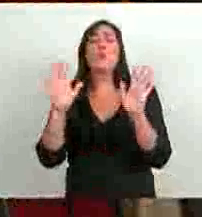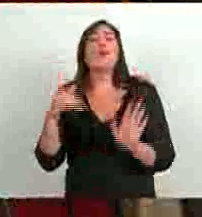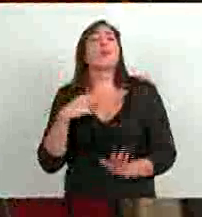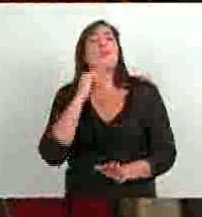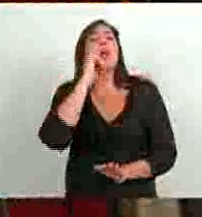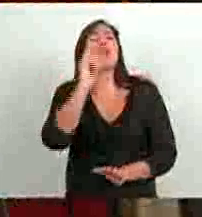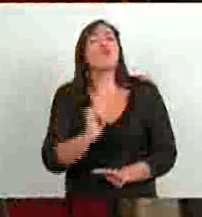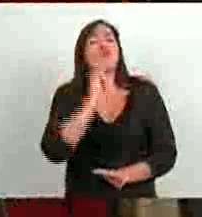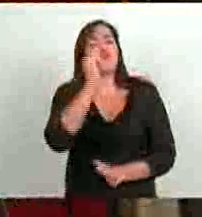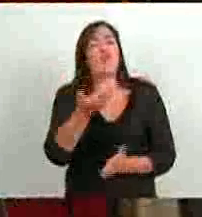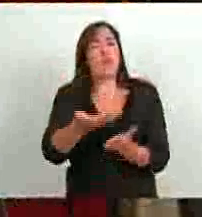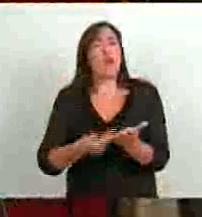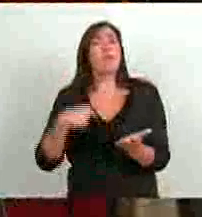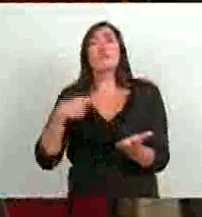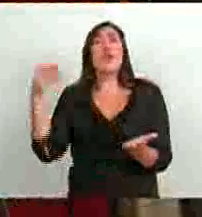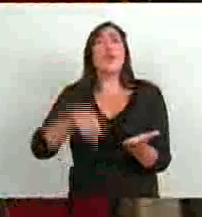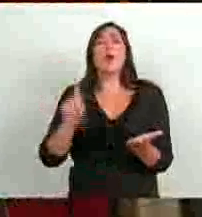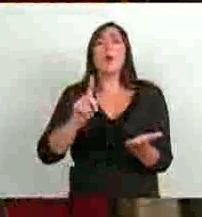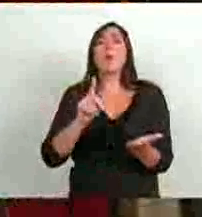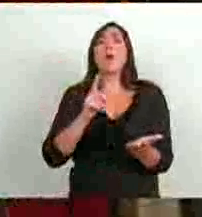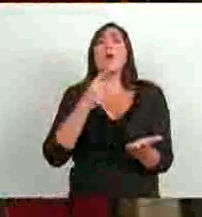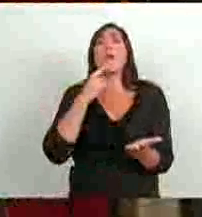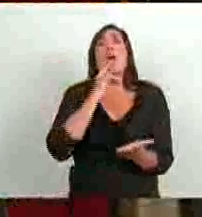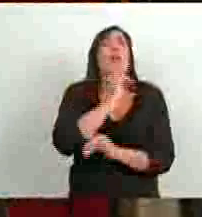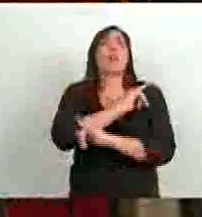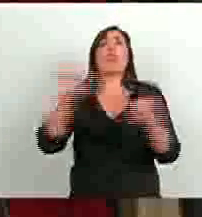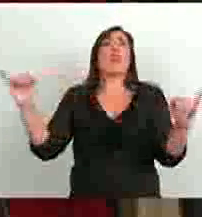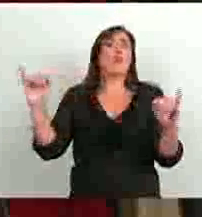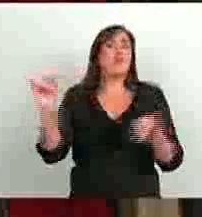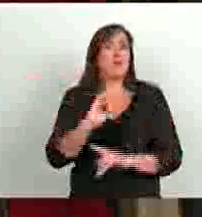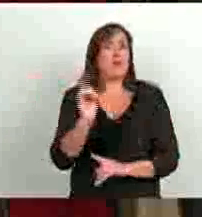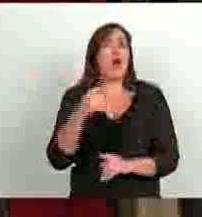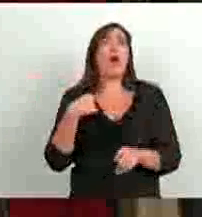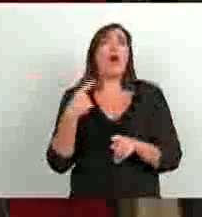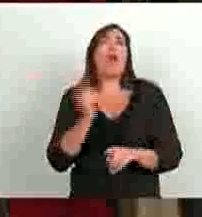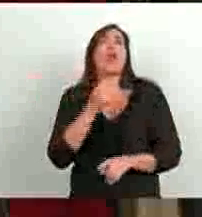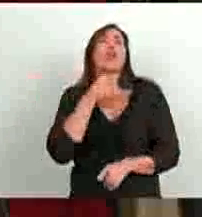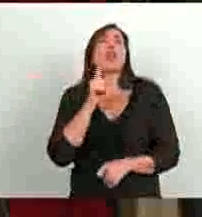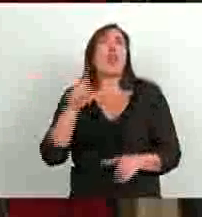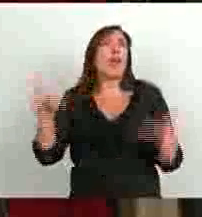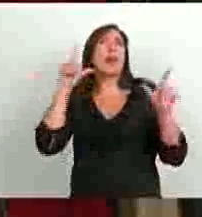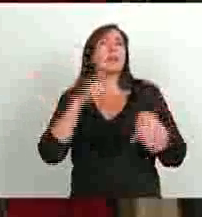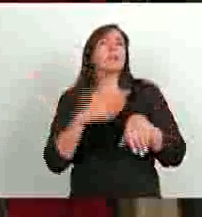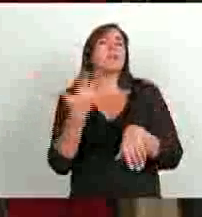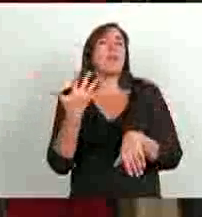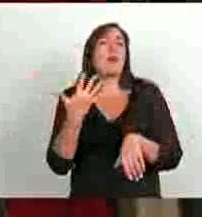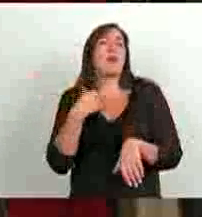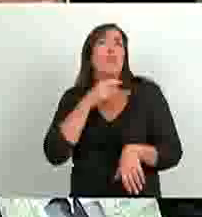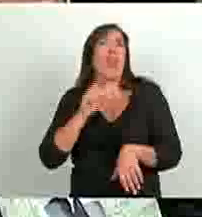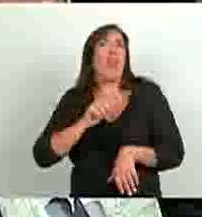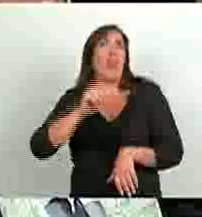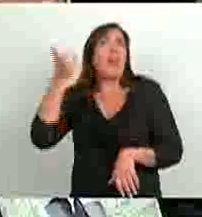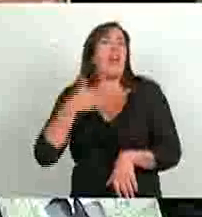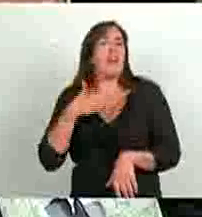informe, no vine acá a hacer declaraciones tremendistas ni a ganar 5 minutos de título, ya saben que eso no es lo mío. Eso lo